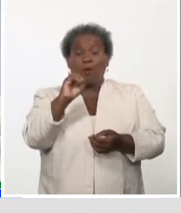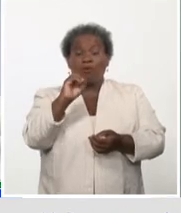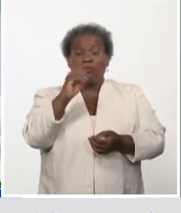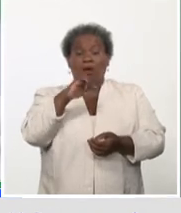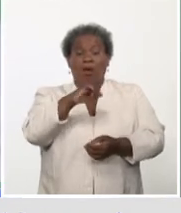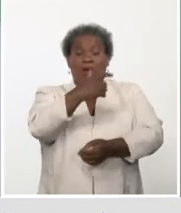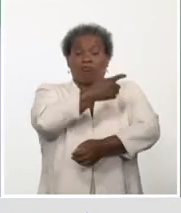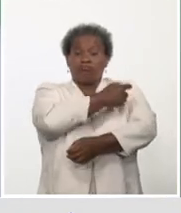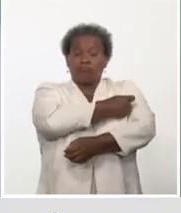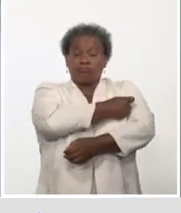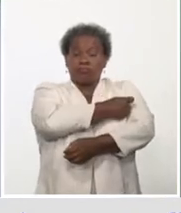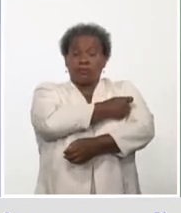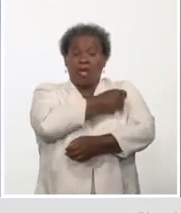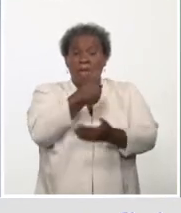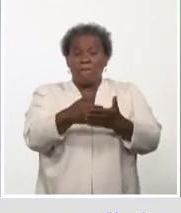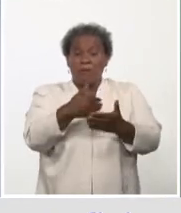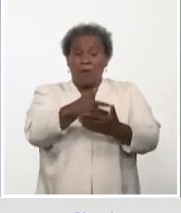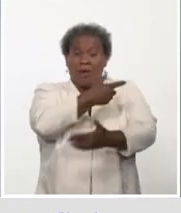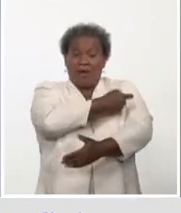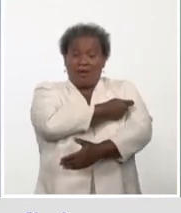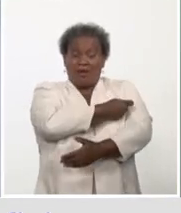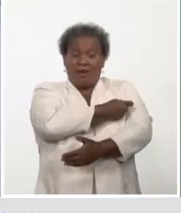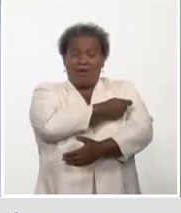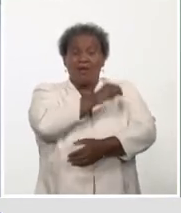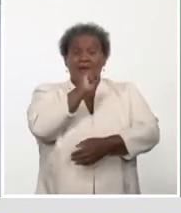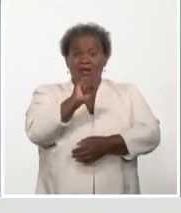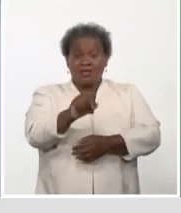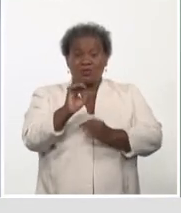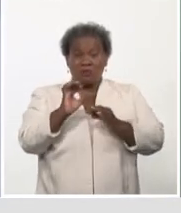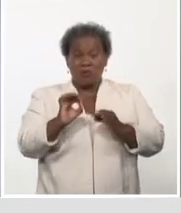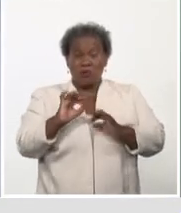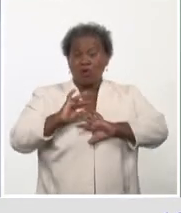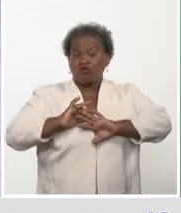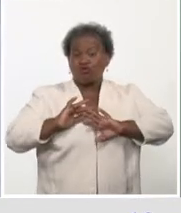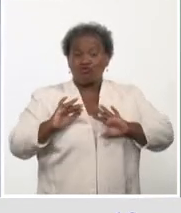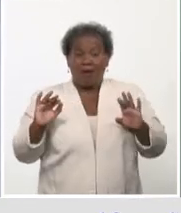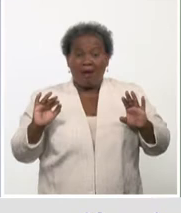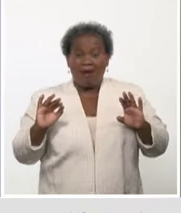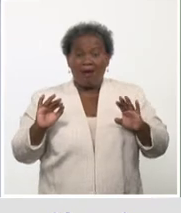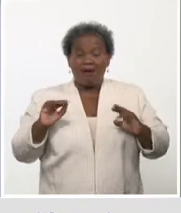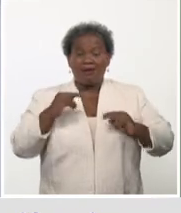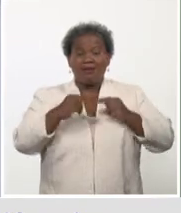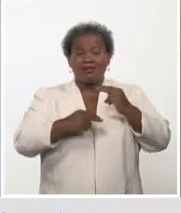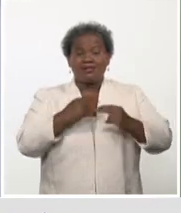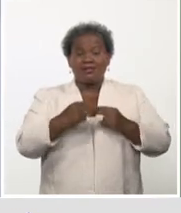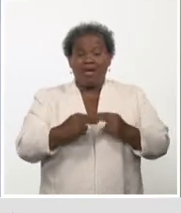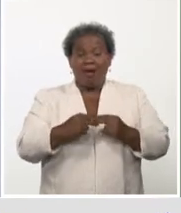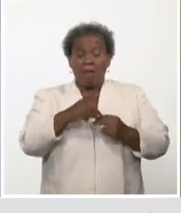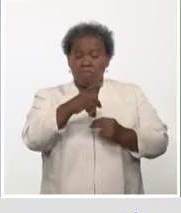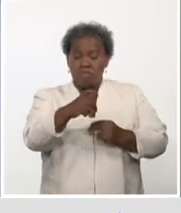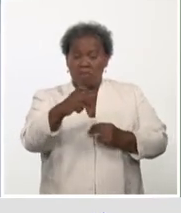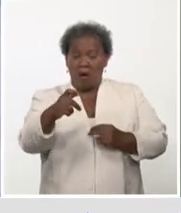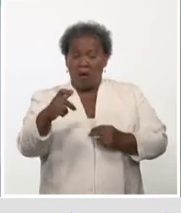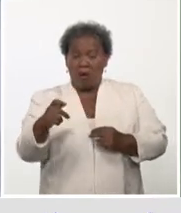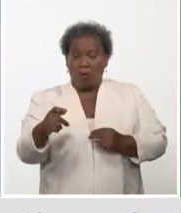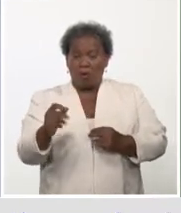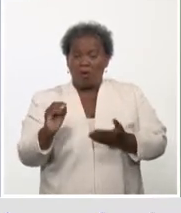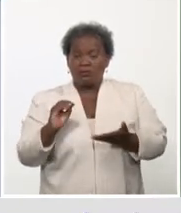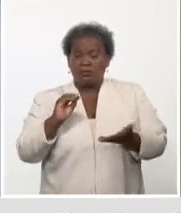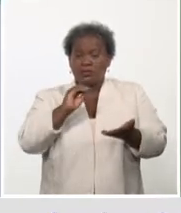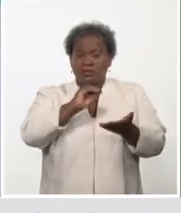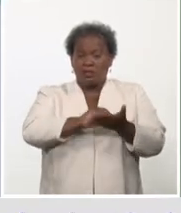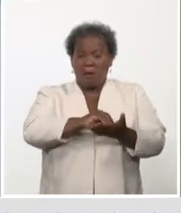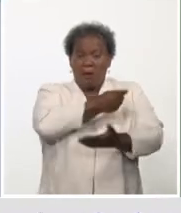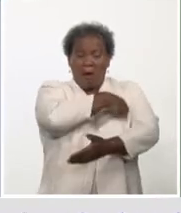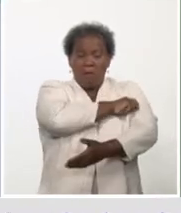que, bueno, seremos los que estaremos cuando ya se haga, o sea, la vacuna se ponga de forma a